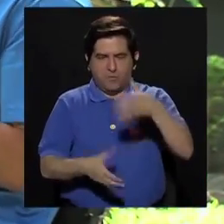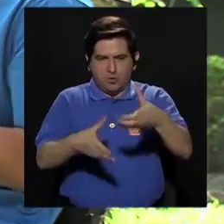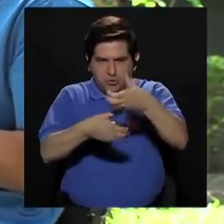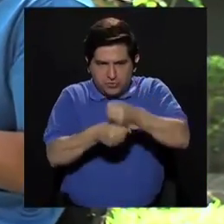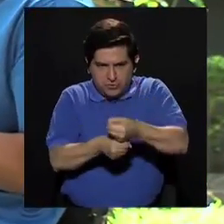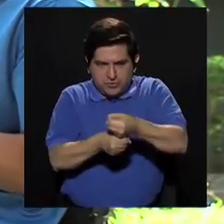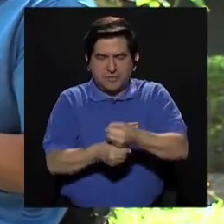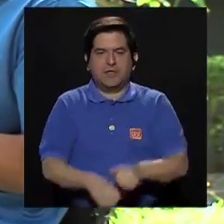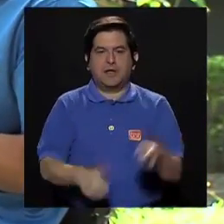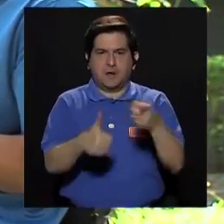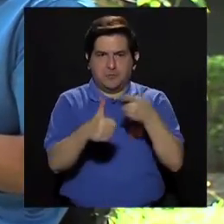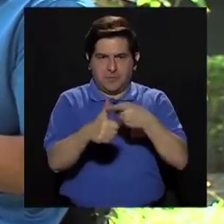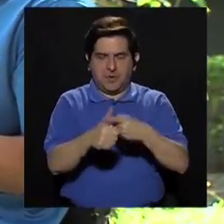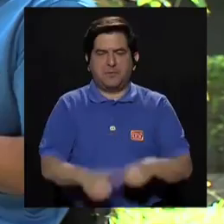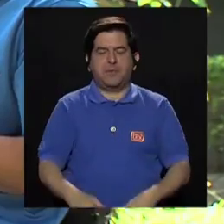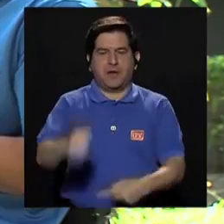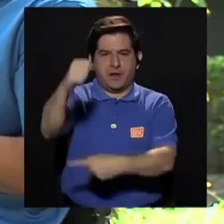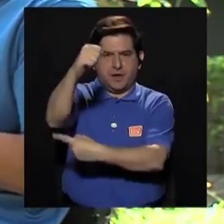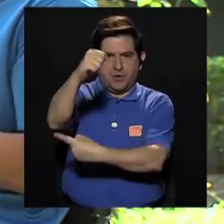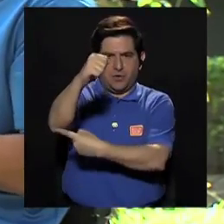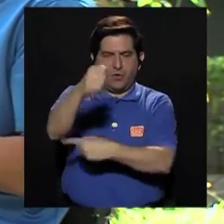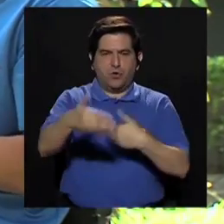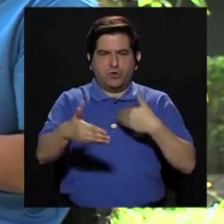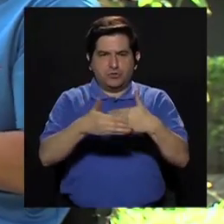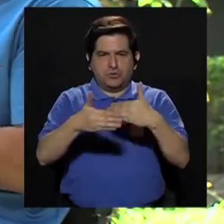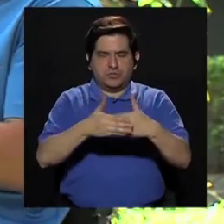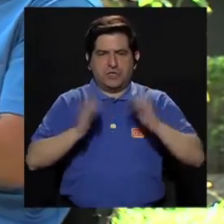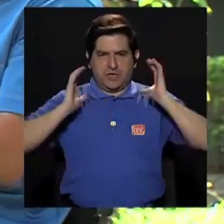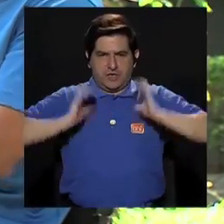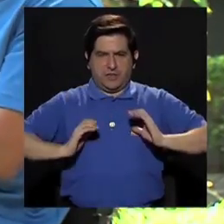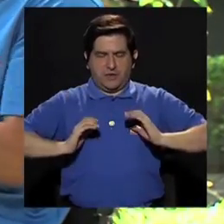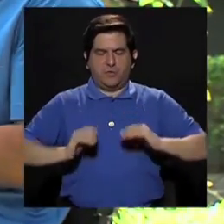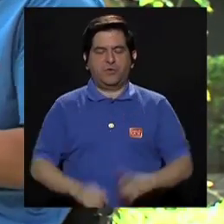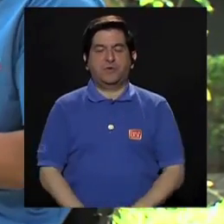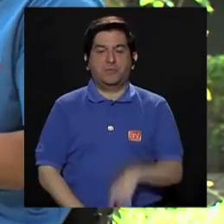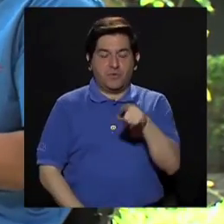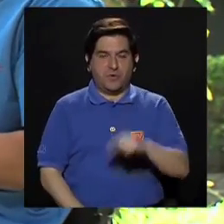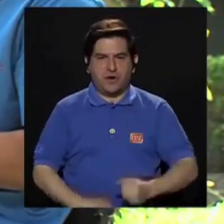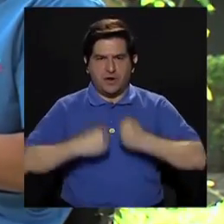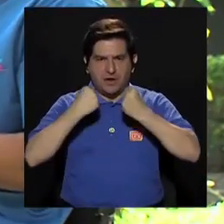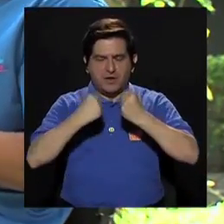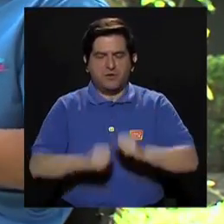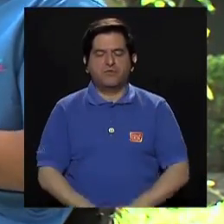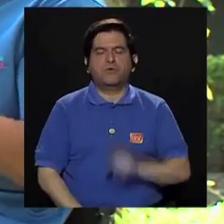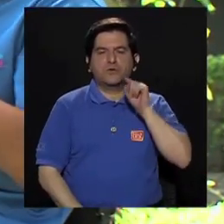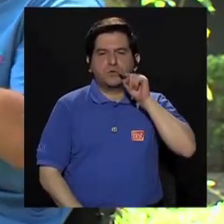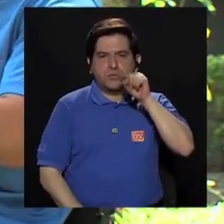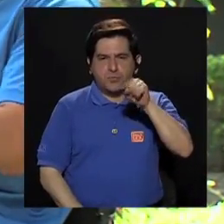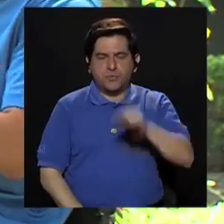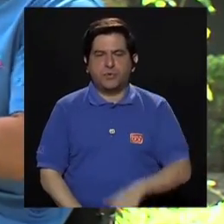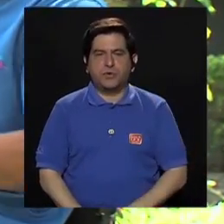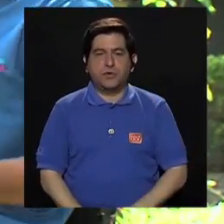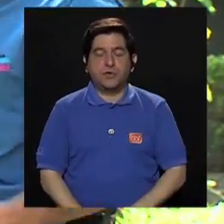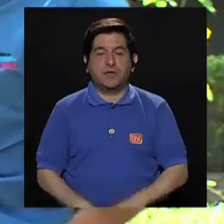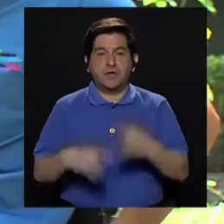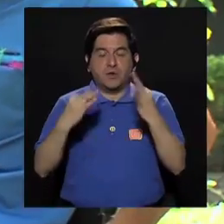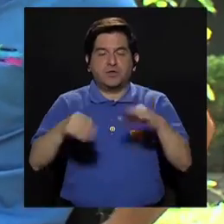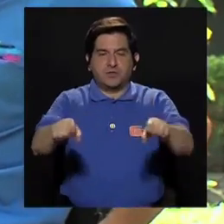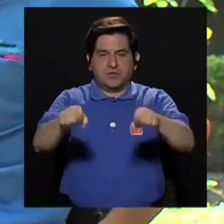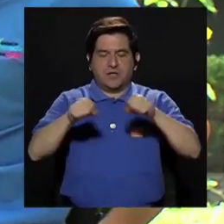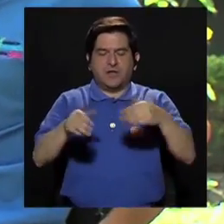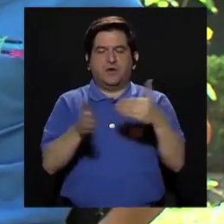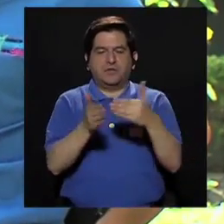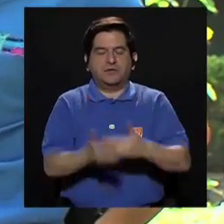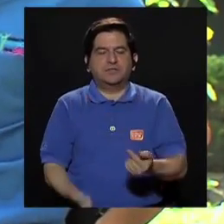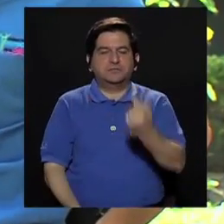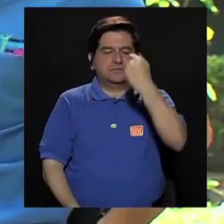primer ejercicio Es los codos pegados Cerca del cuerpo Recuerden que cuando Hacen el esfuerzo Botan el aire Y cuando están recuperando Toman aire Ok